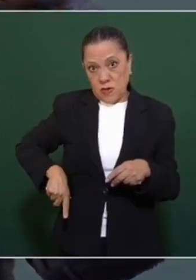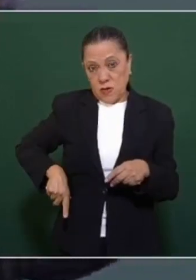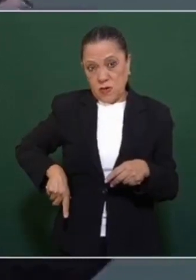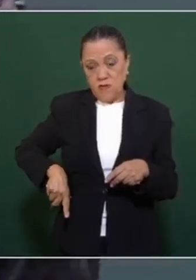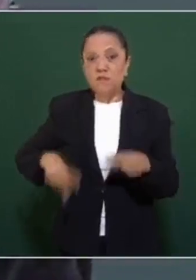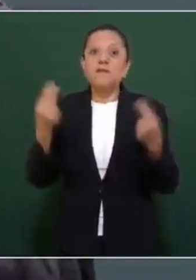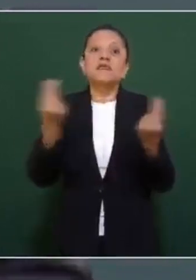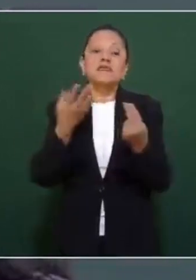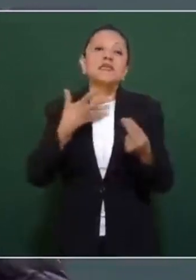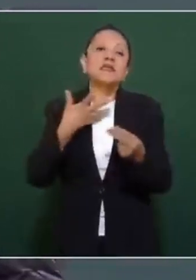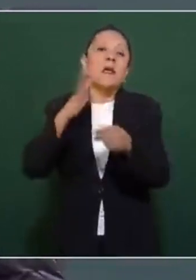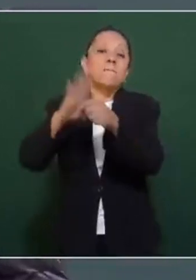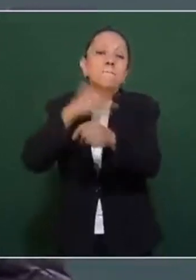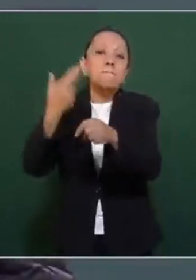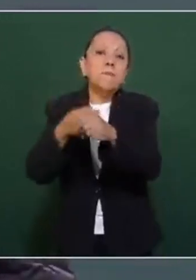la mayoría